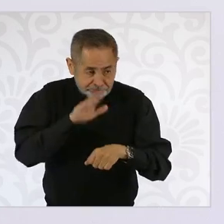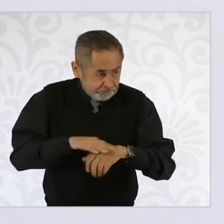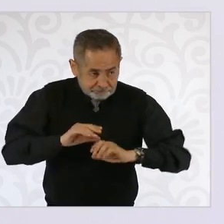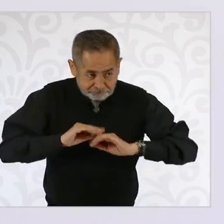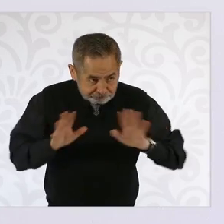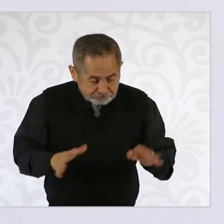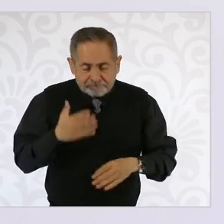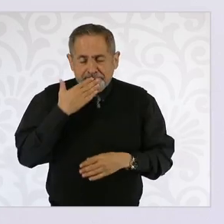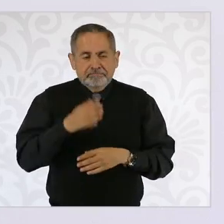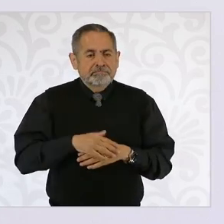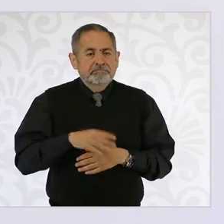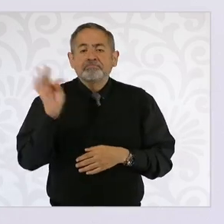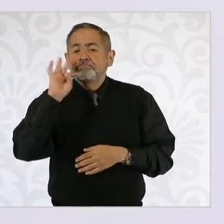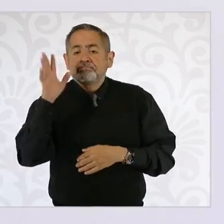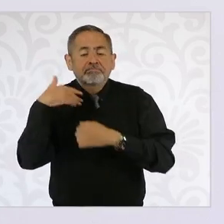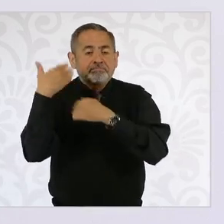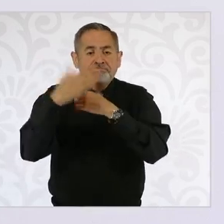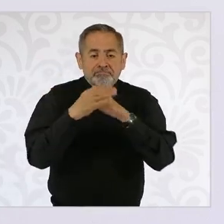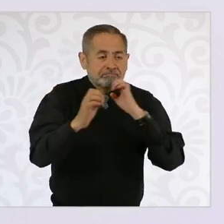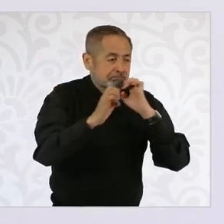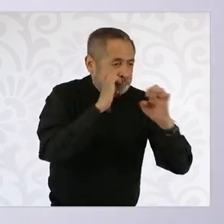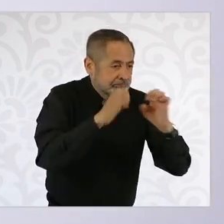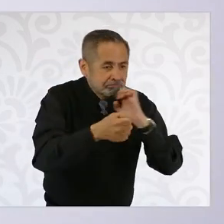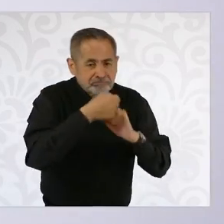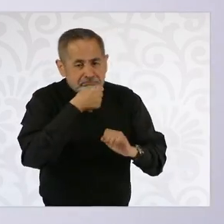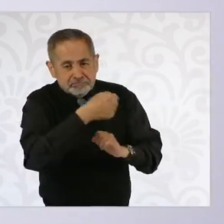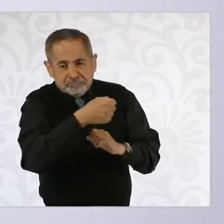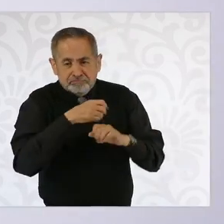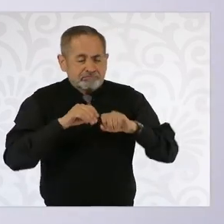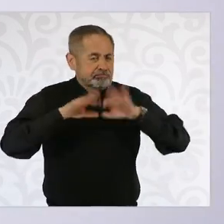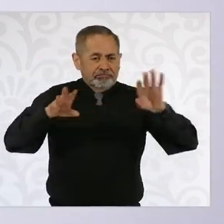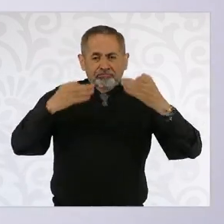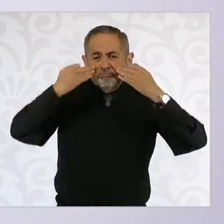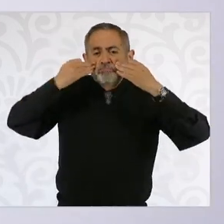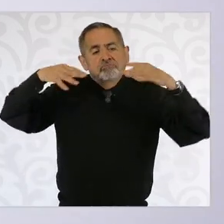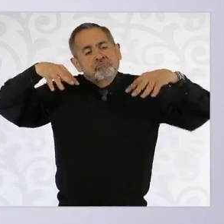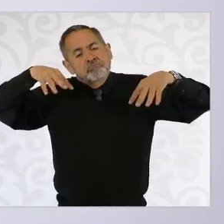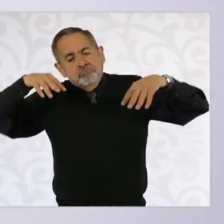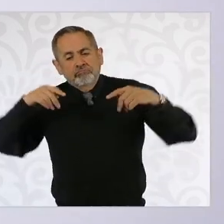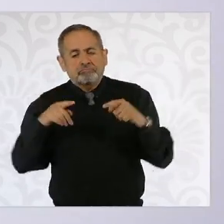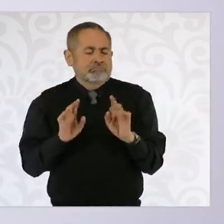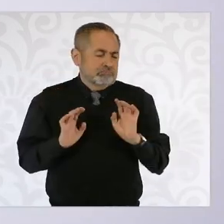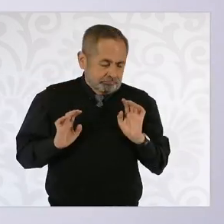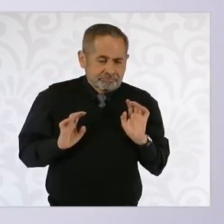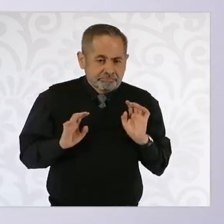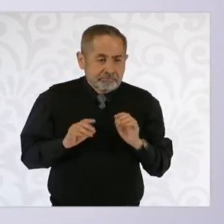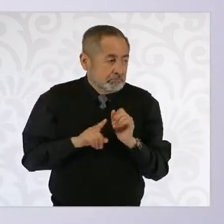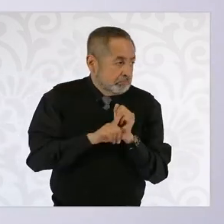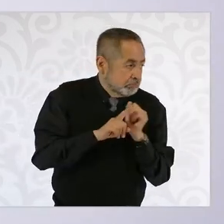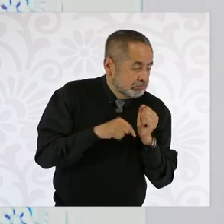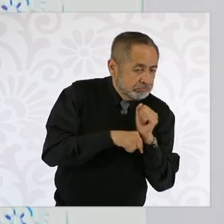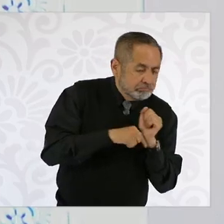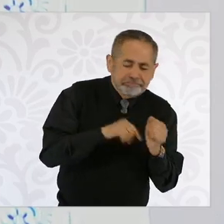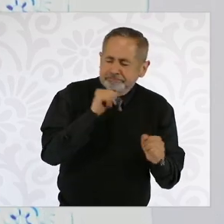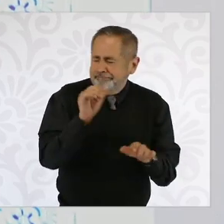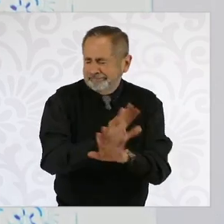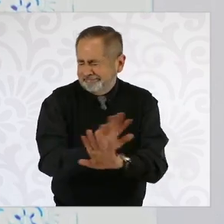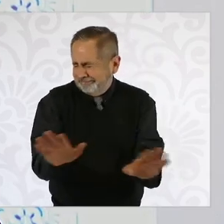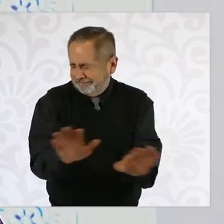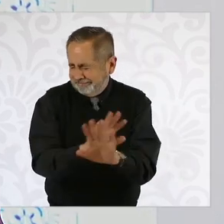Si hay entrevistas por parte de la Comisión, van a ser públicas, no va haber nada en lo oscurito. Eso es